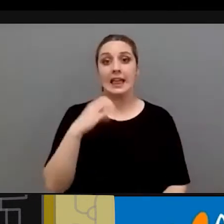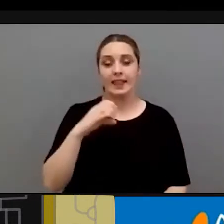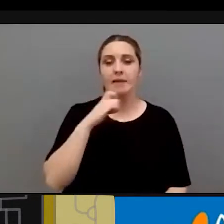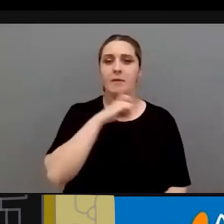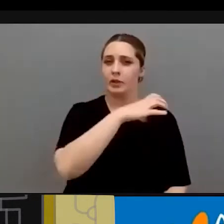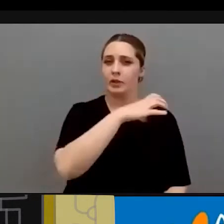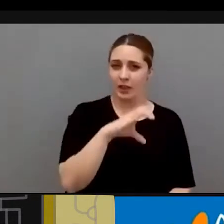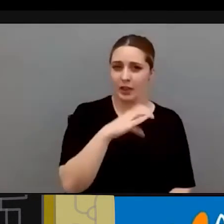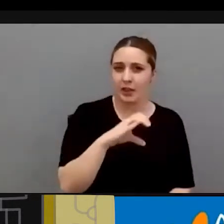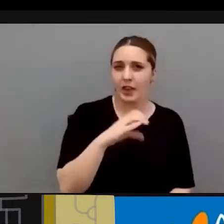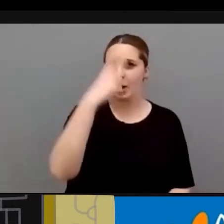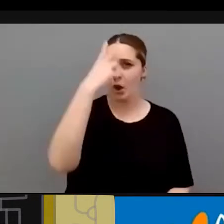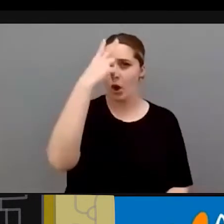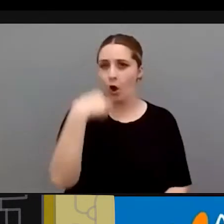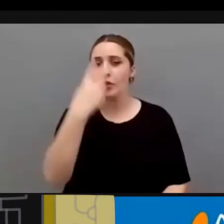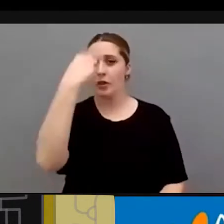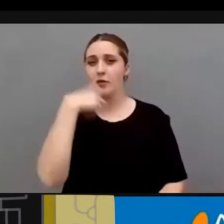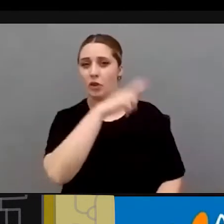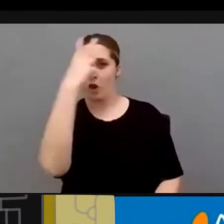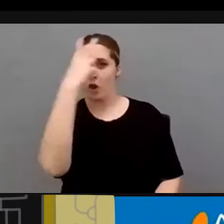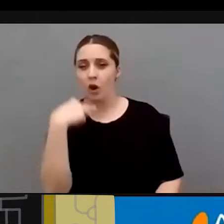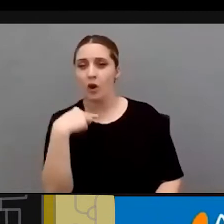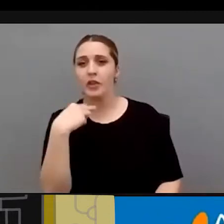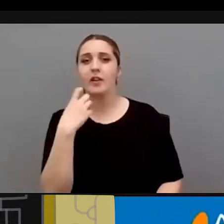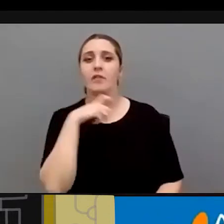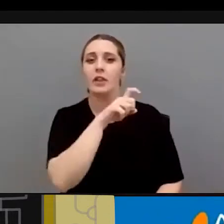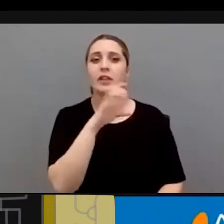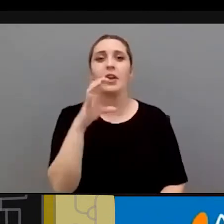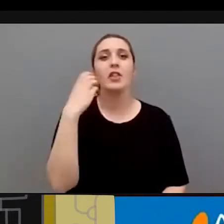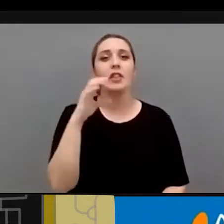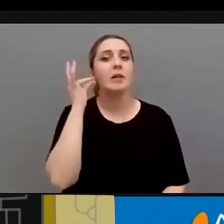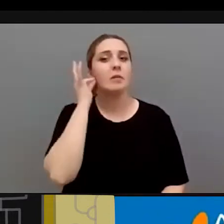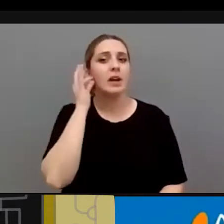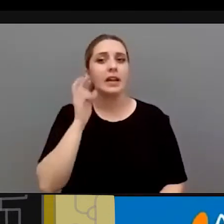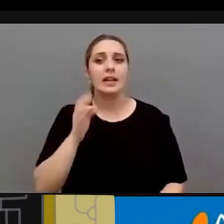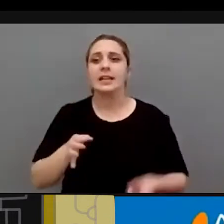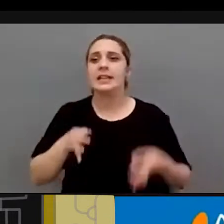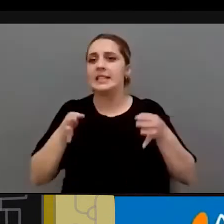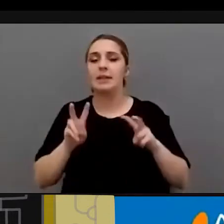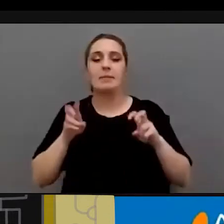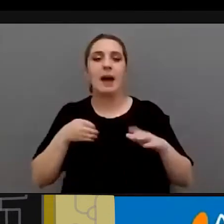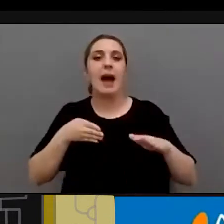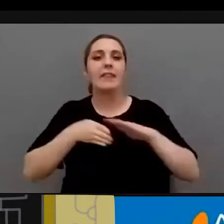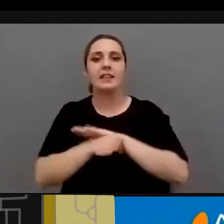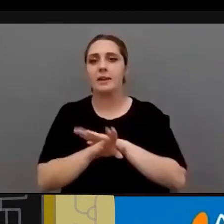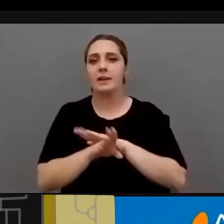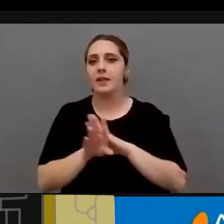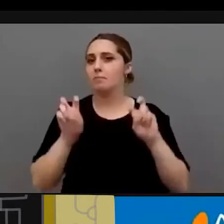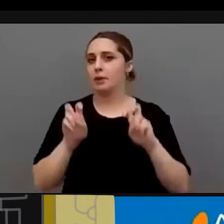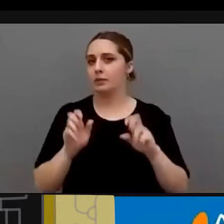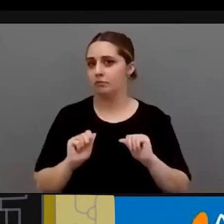CERMI, la ONCE, la Fundación ONCE, la Fundación CERMI y Mujeres, siempre han estado a la vanguardia en materia de accesibilidad, en la innovación.